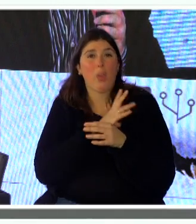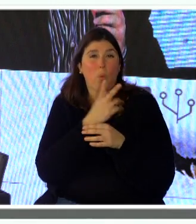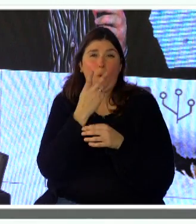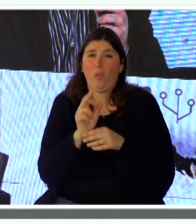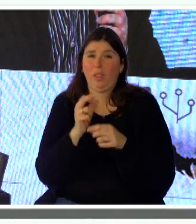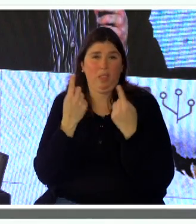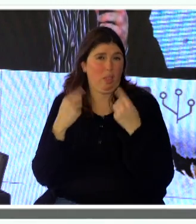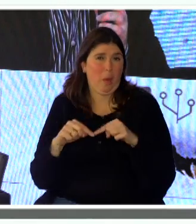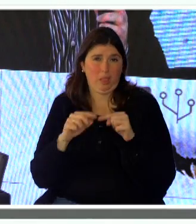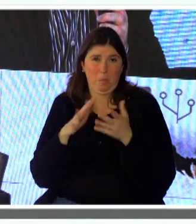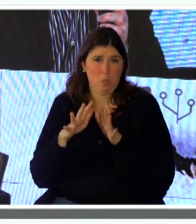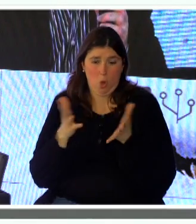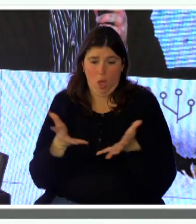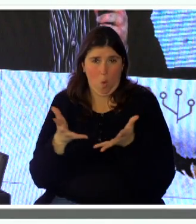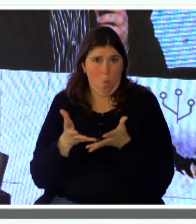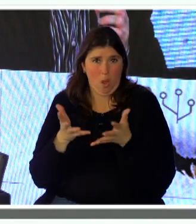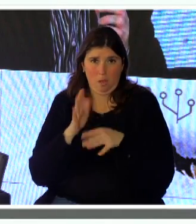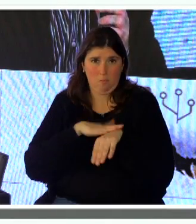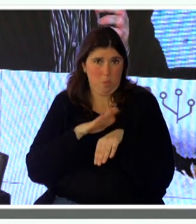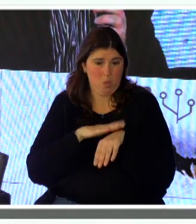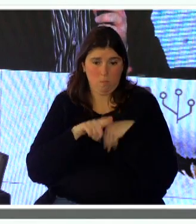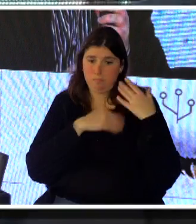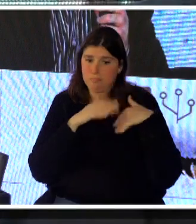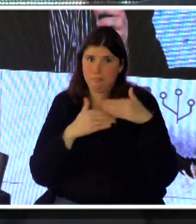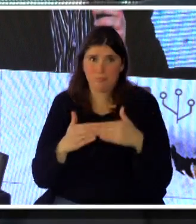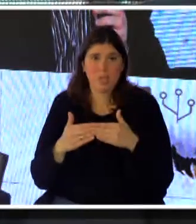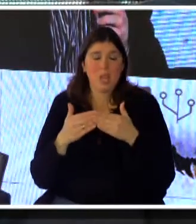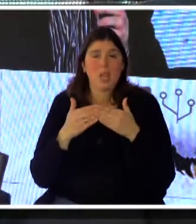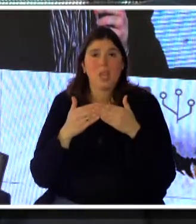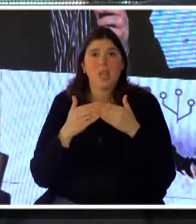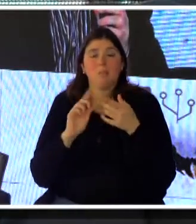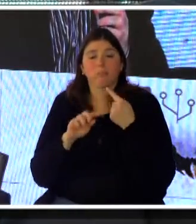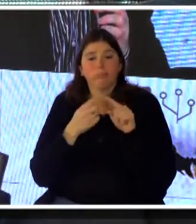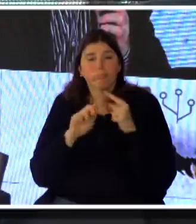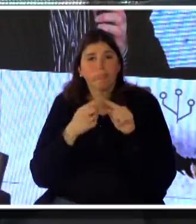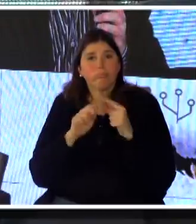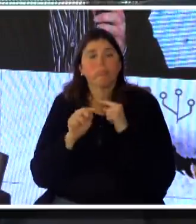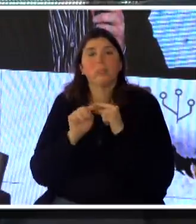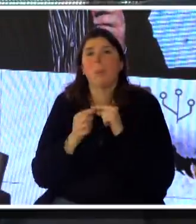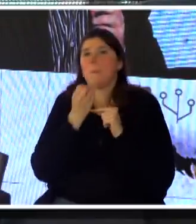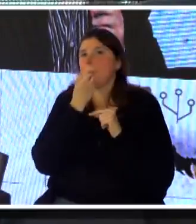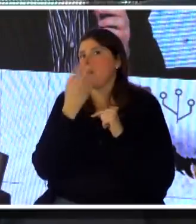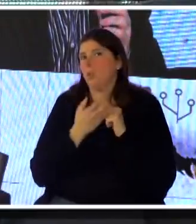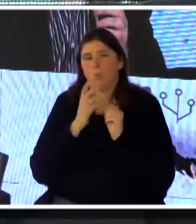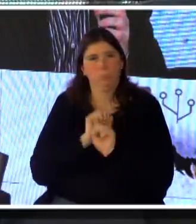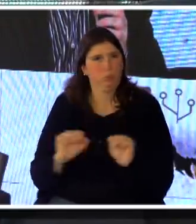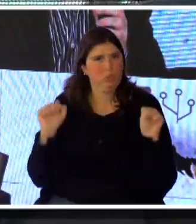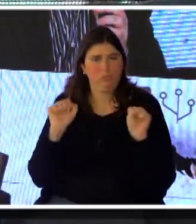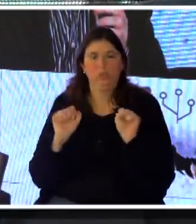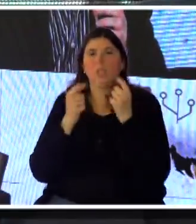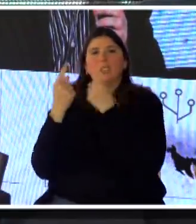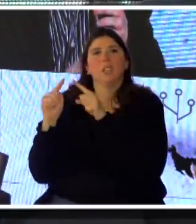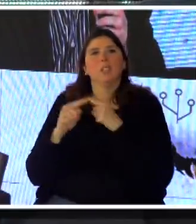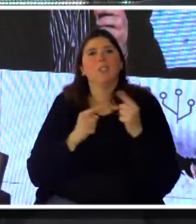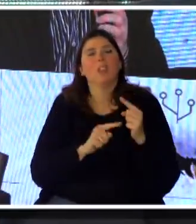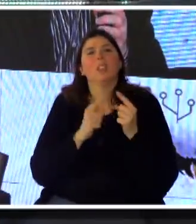están en proceso para poder justamente construir acordada, de una manera lo más acordada posible entre diferentes actores, cuál